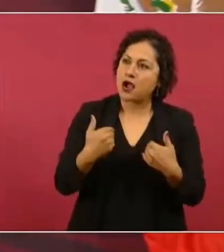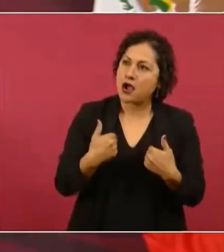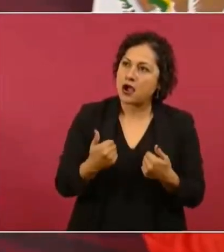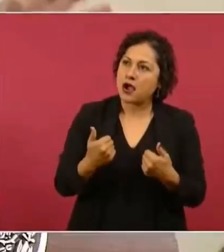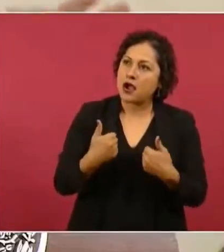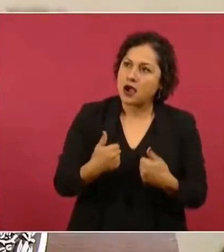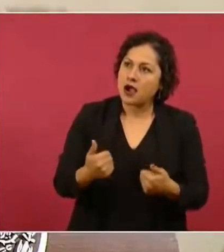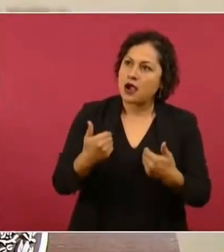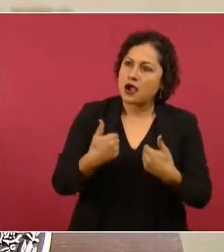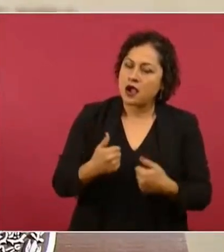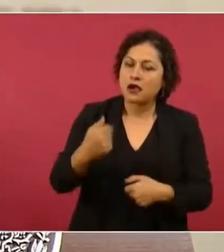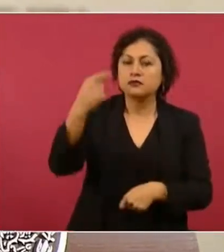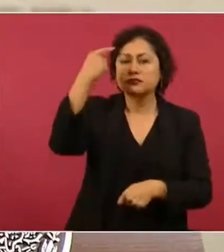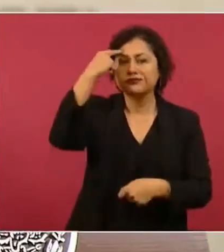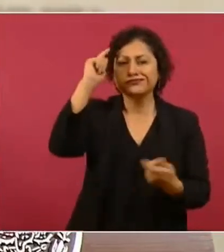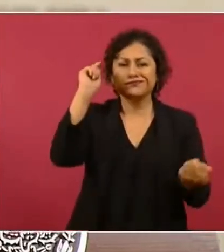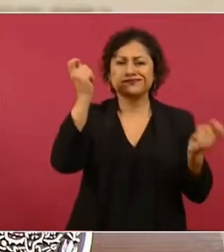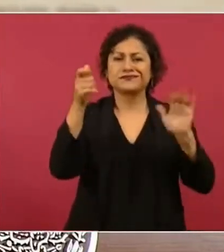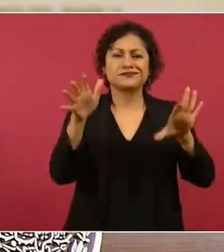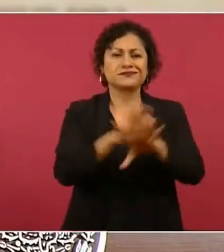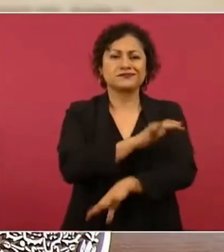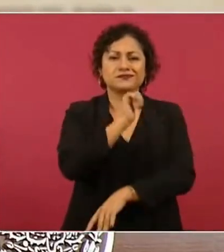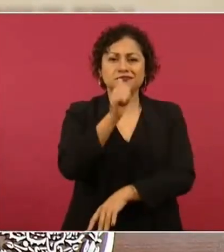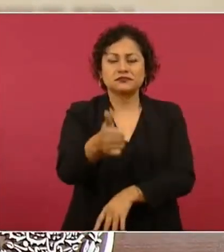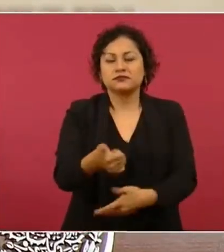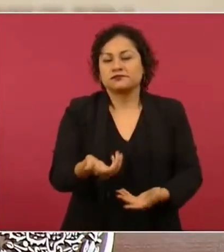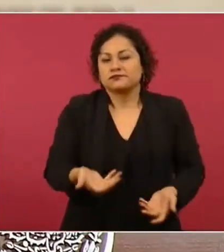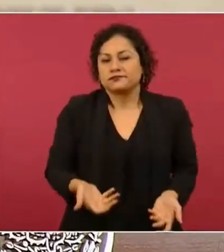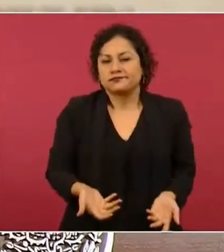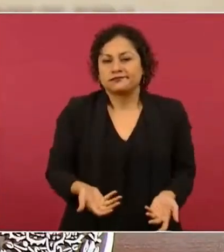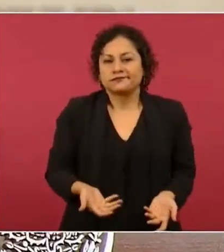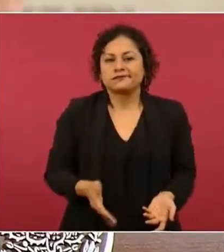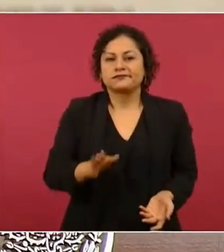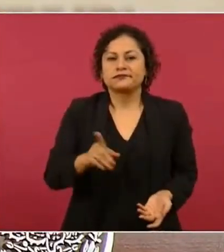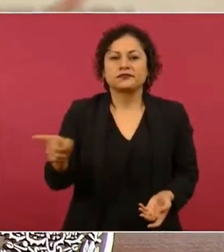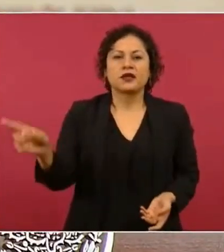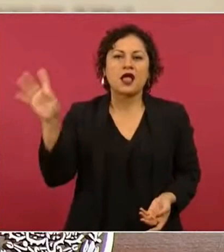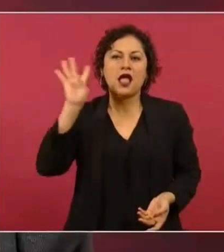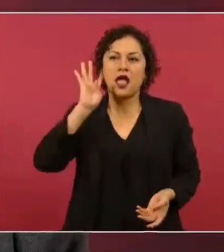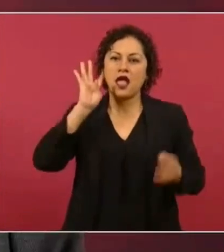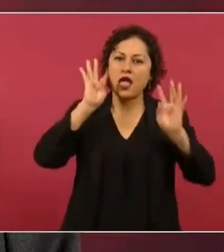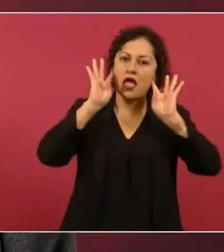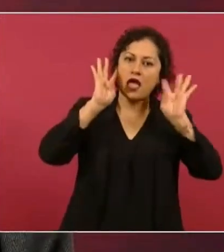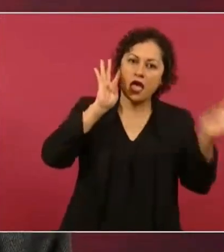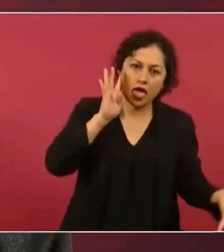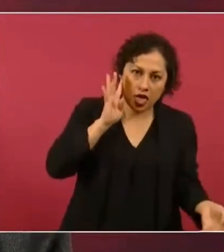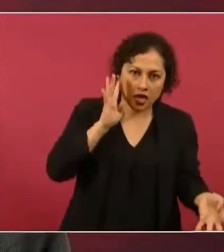no van a cambiar. Les entra por un oído y les sale por el otro.